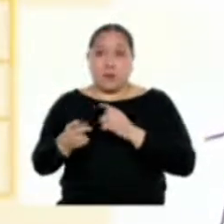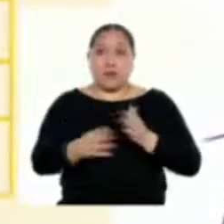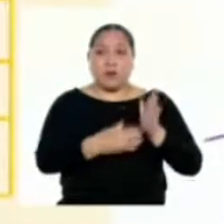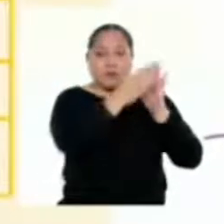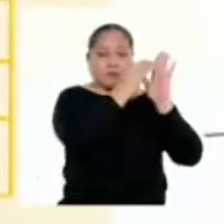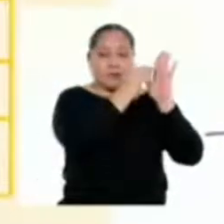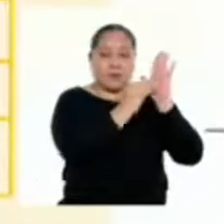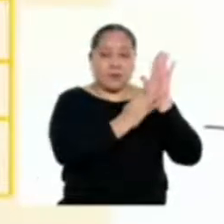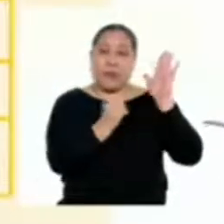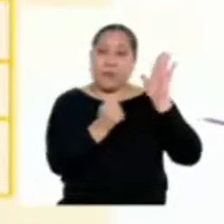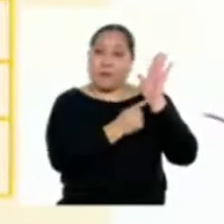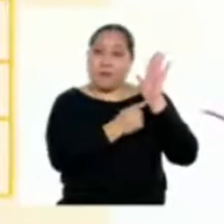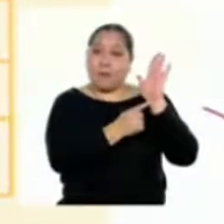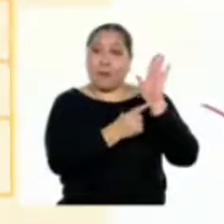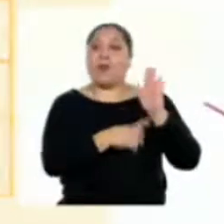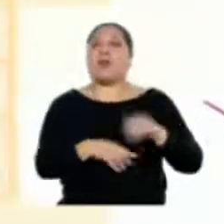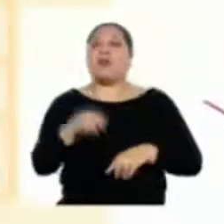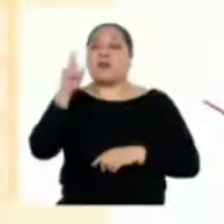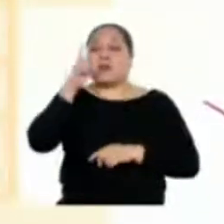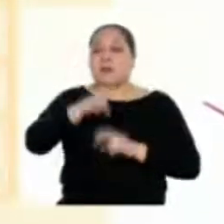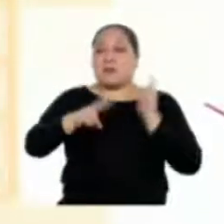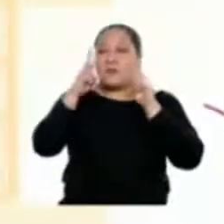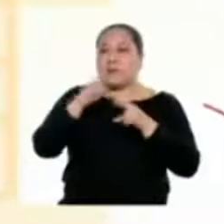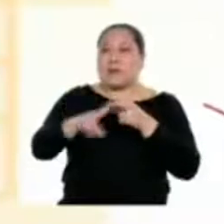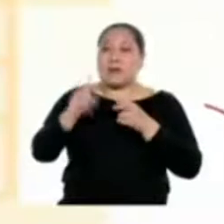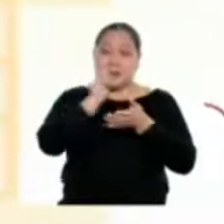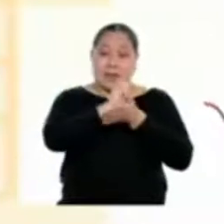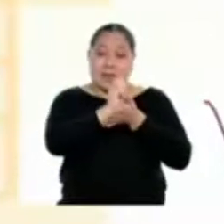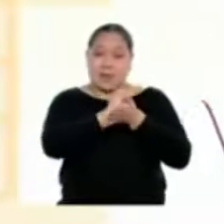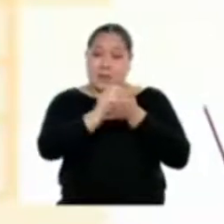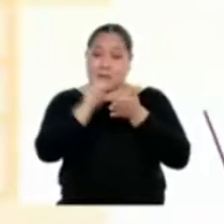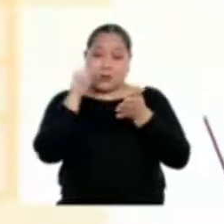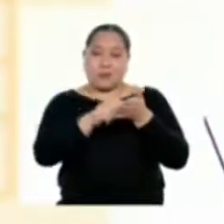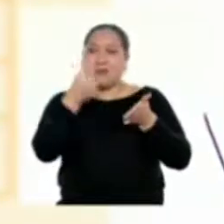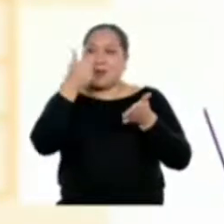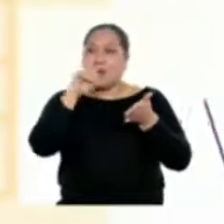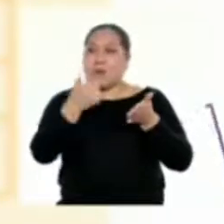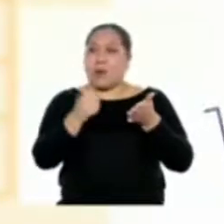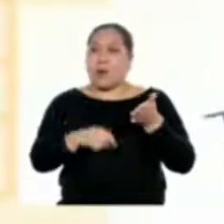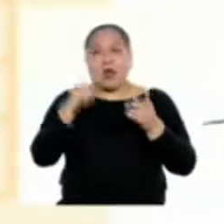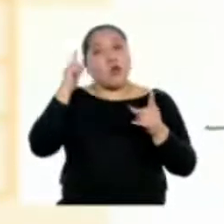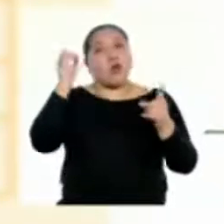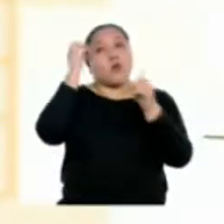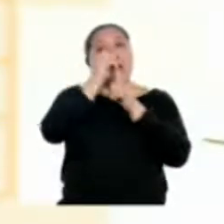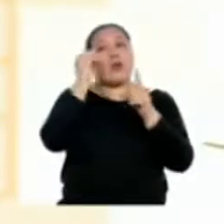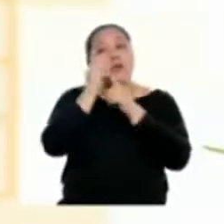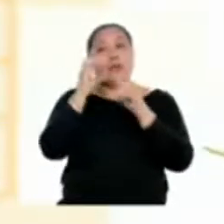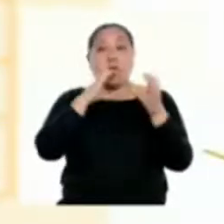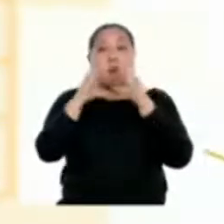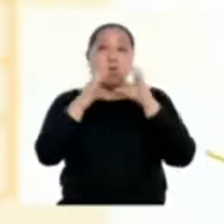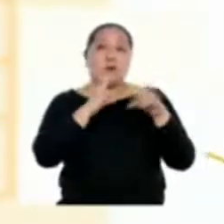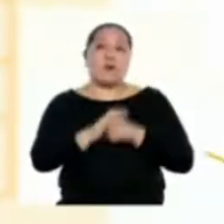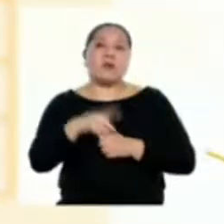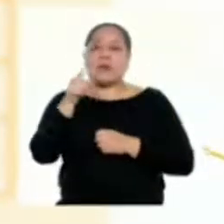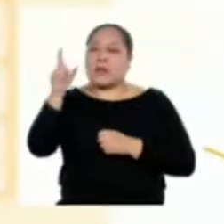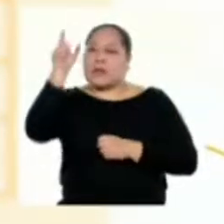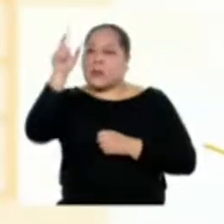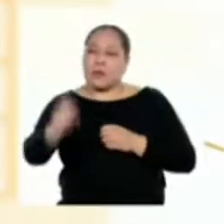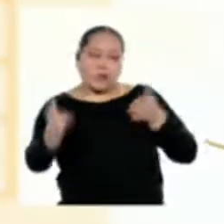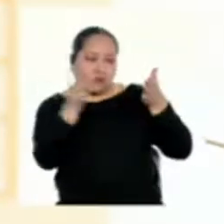Finalmente, debemos revisar si nuestro texto cumple con el propósito que planteamos y responde al destinatario,